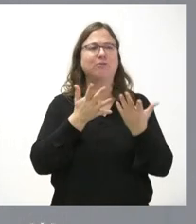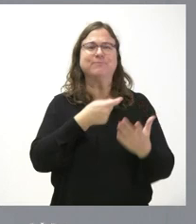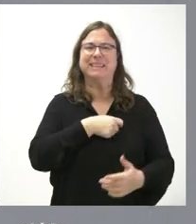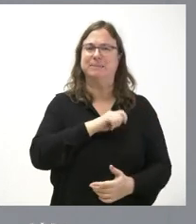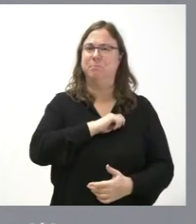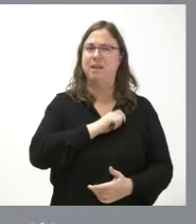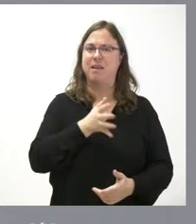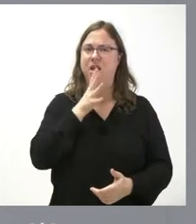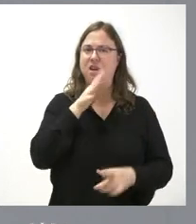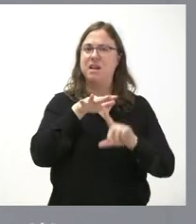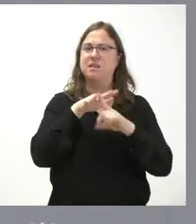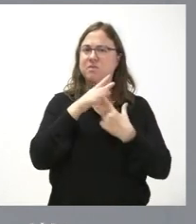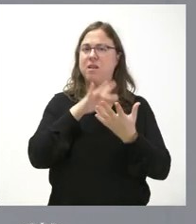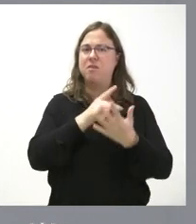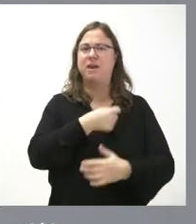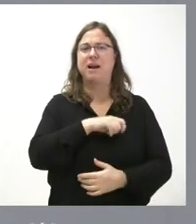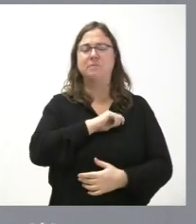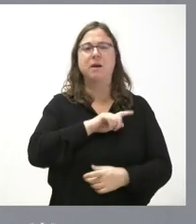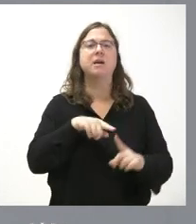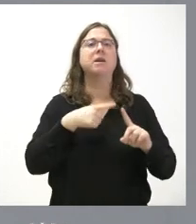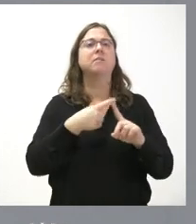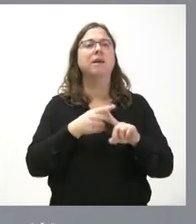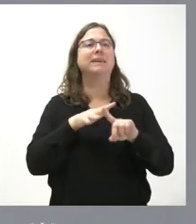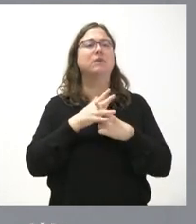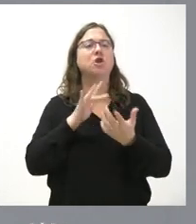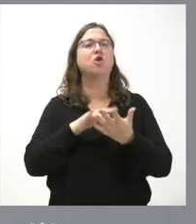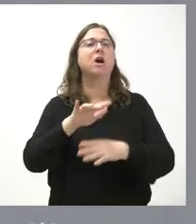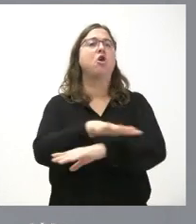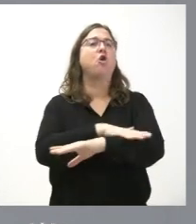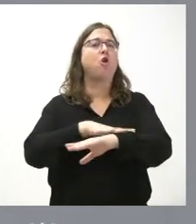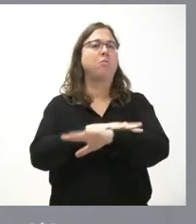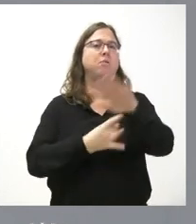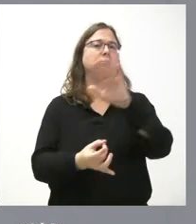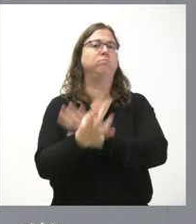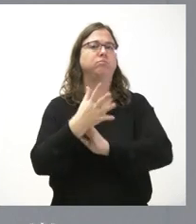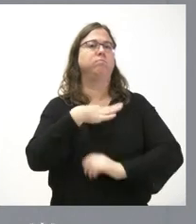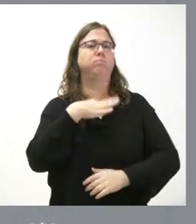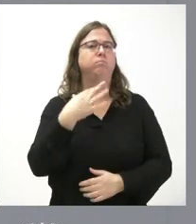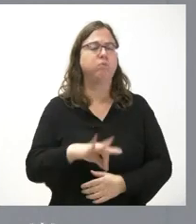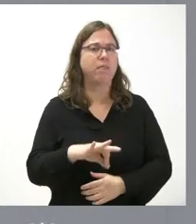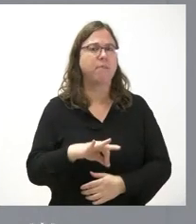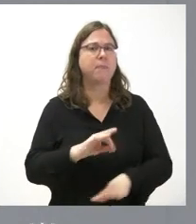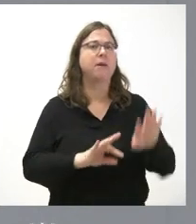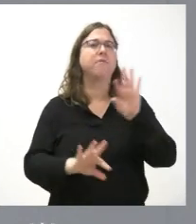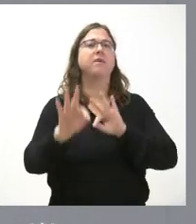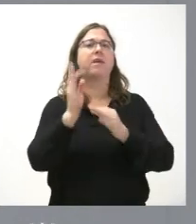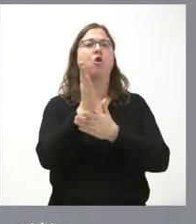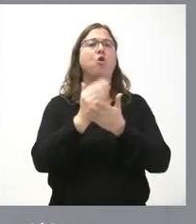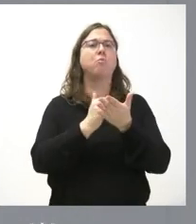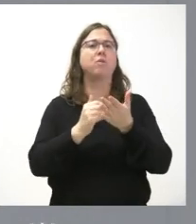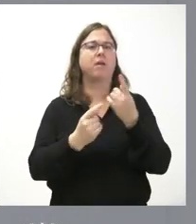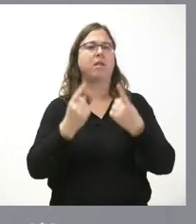situación por la que atraviesa y la situación de un Gobierno que se pueda formar que decida que haya comunidades autónomas